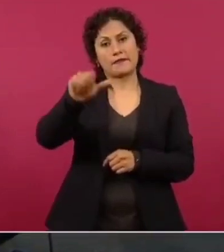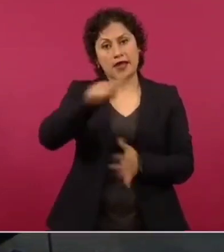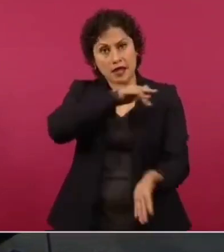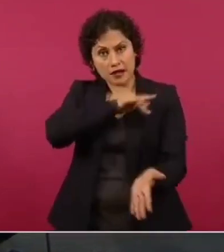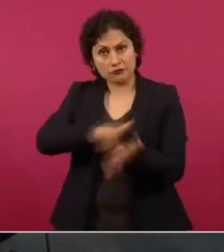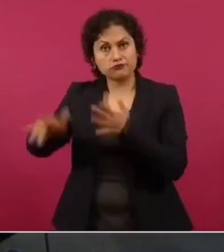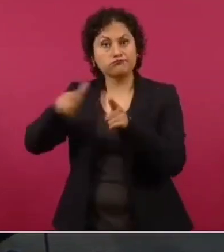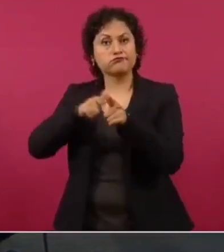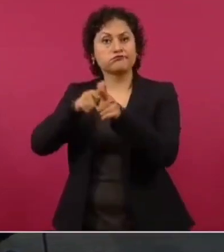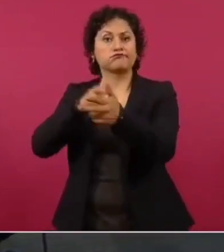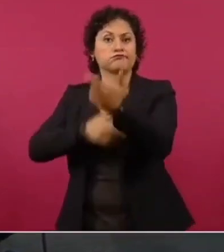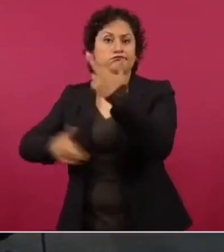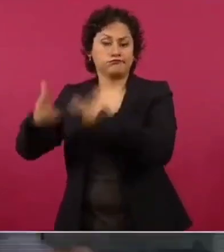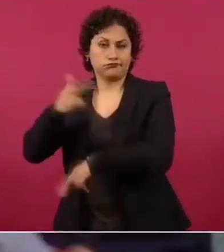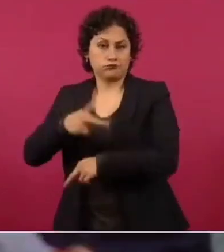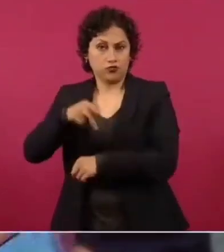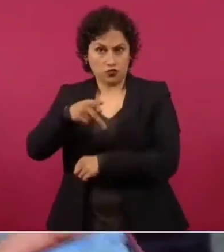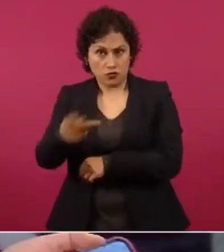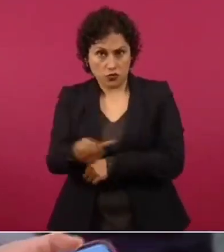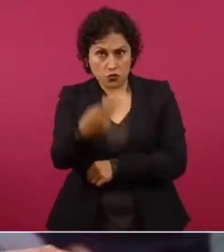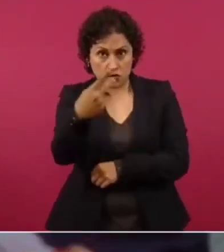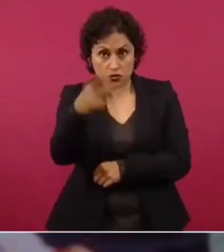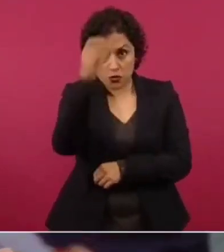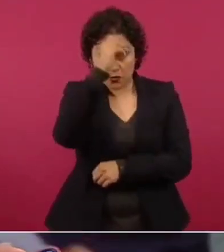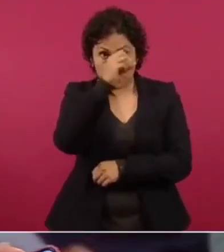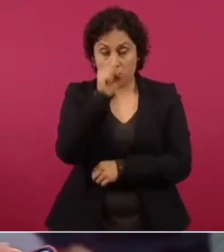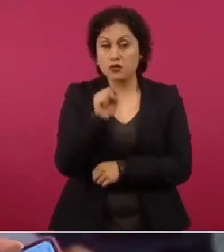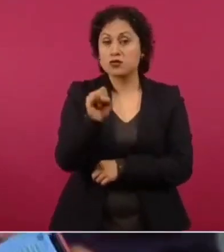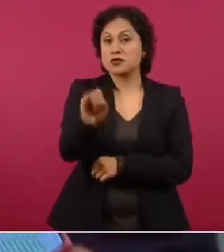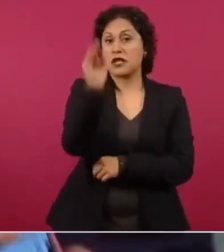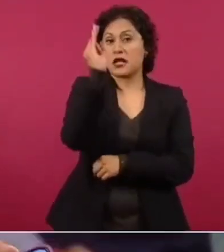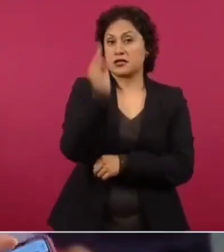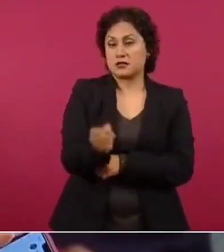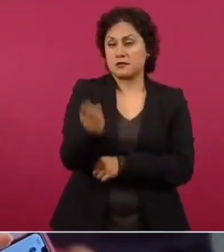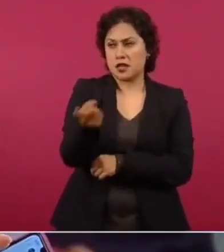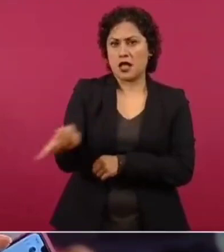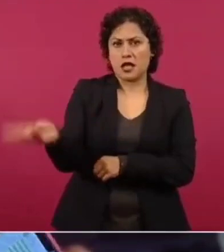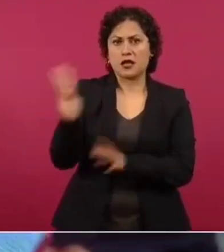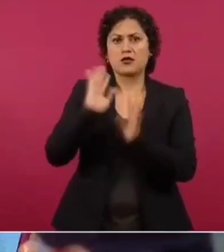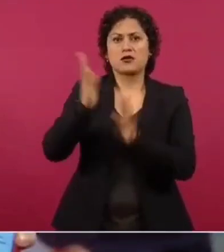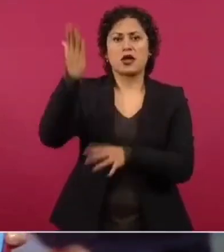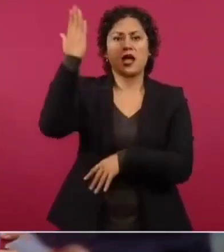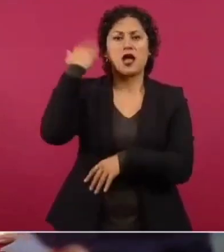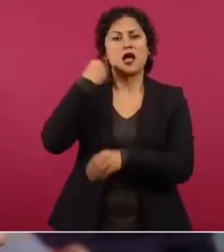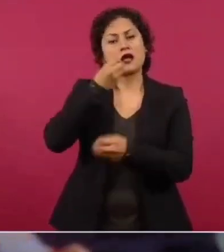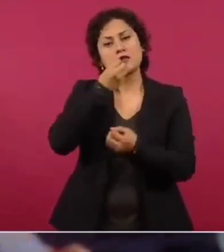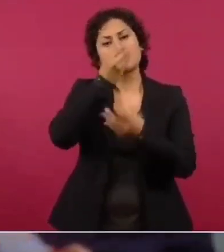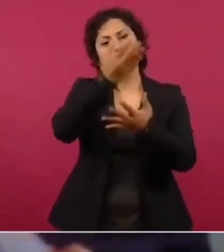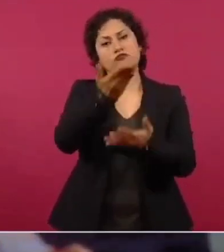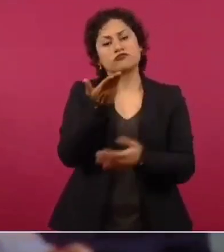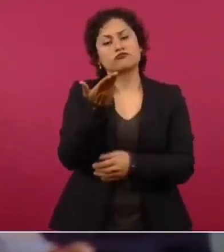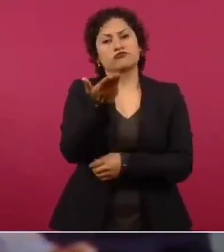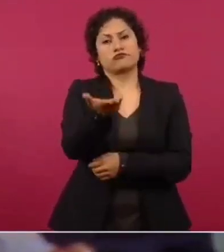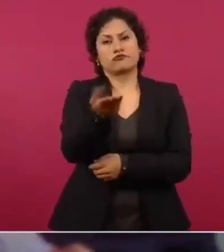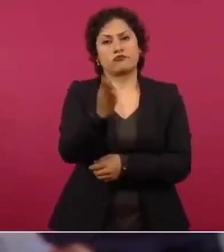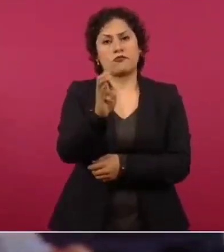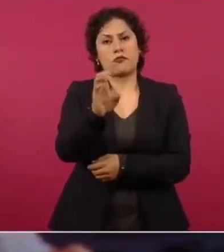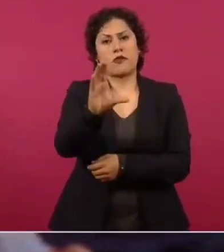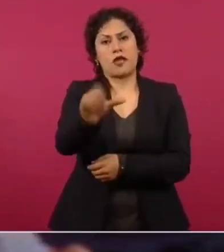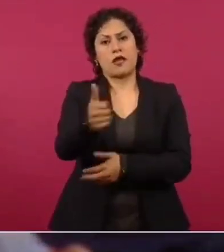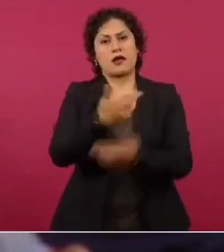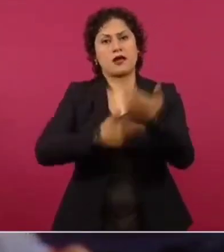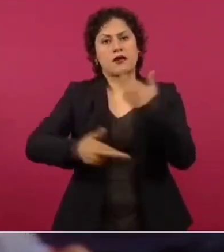apoyo, que como mencionas y se lo piden directamente, bueno, ya lo han hecho público, que se les regresen las becas y que se